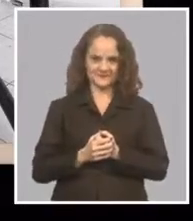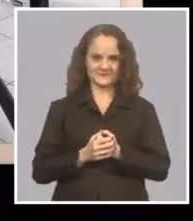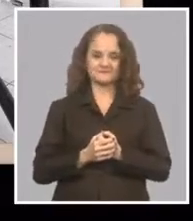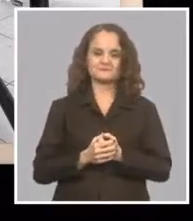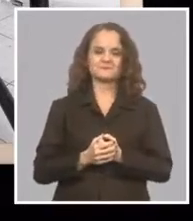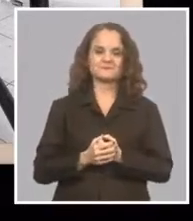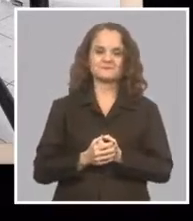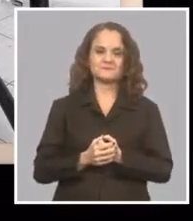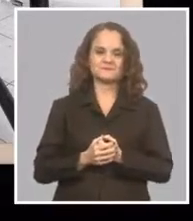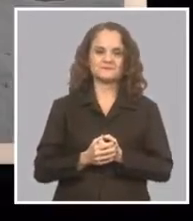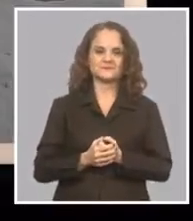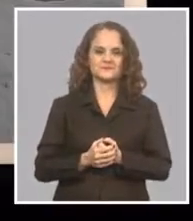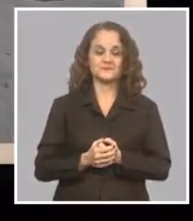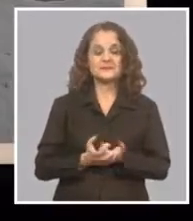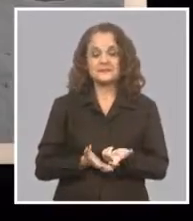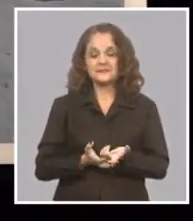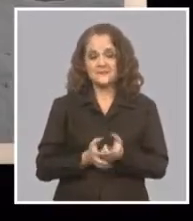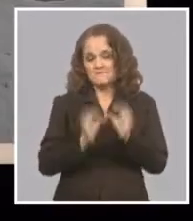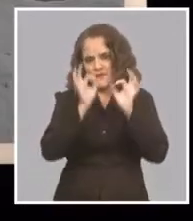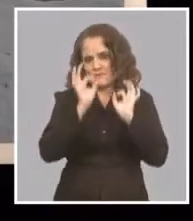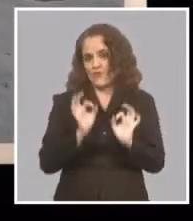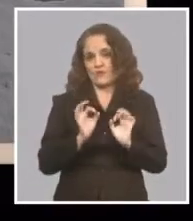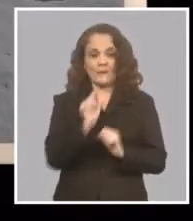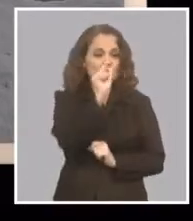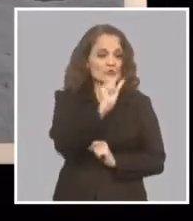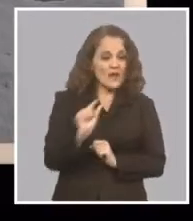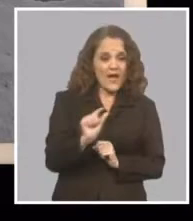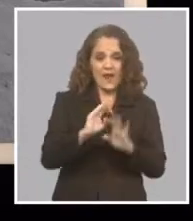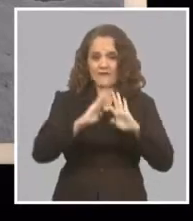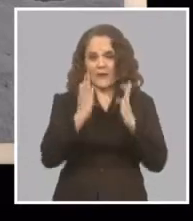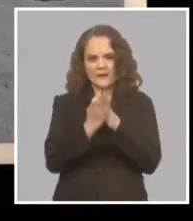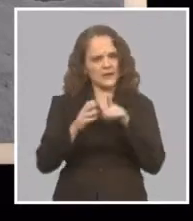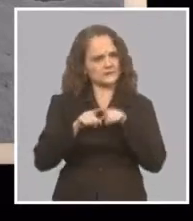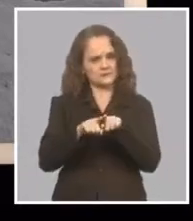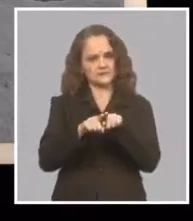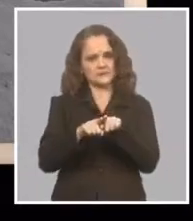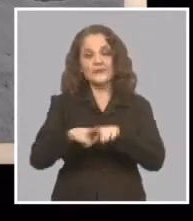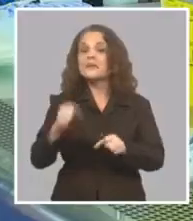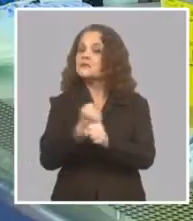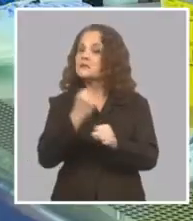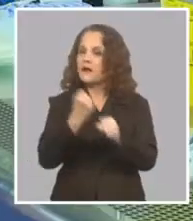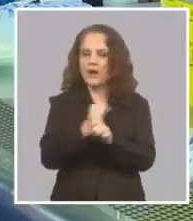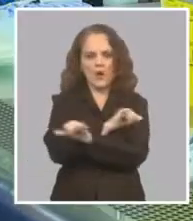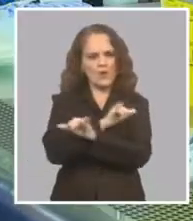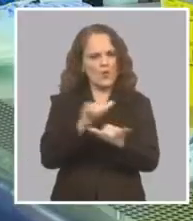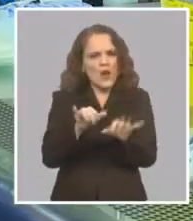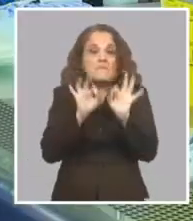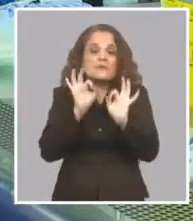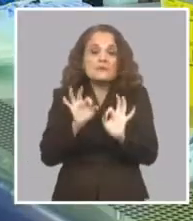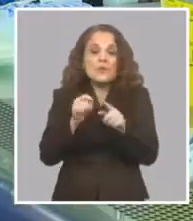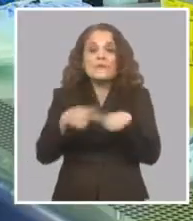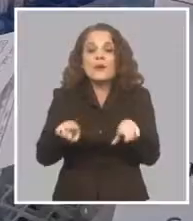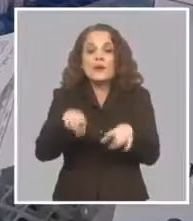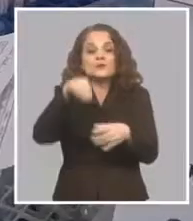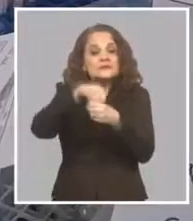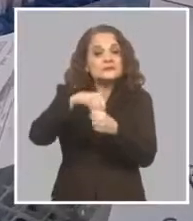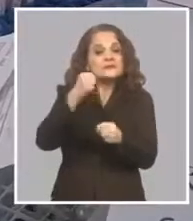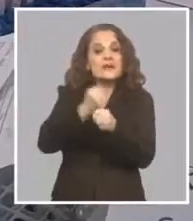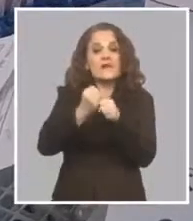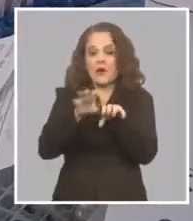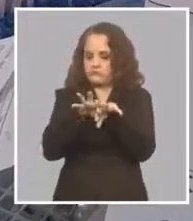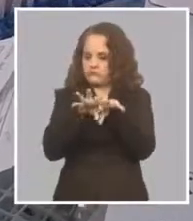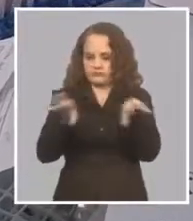Personalmente Llevamos nuestras vidas Y en la profesión igual Pero en la profesión La llevamos bien separada Ella tiene su vida profesional